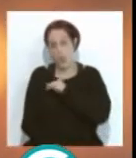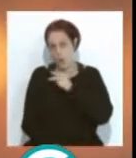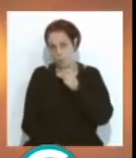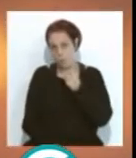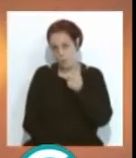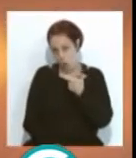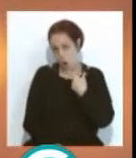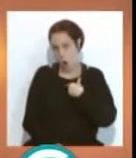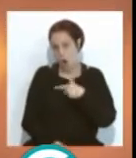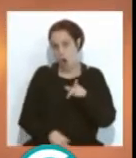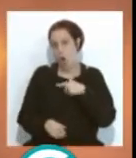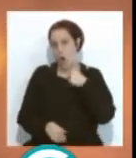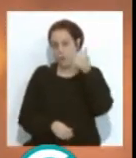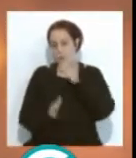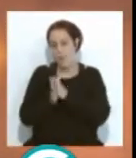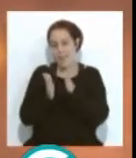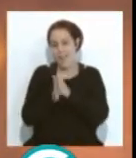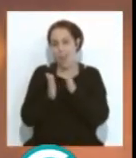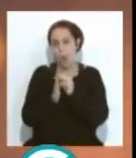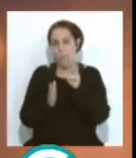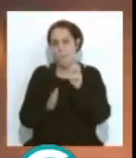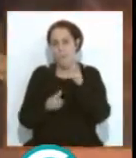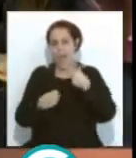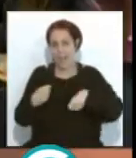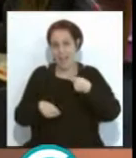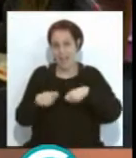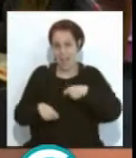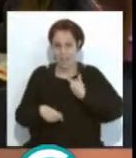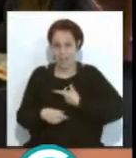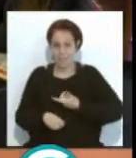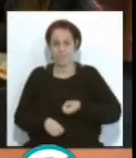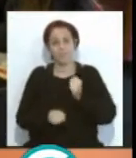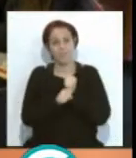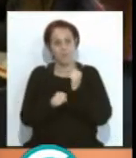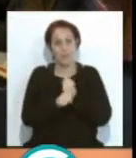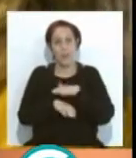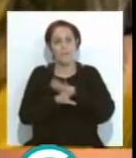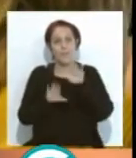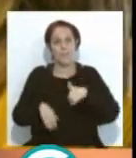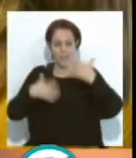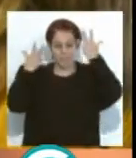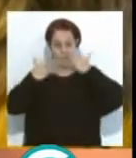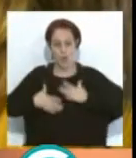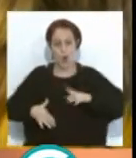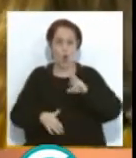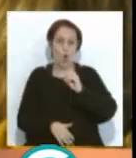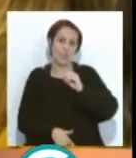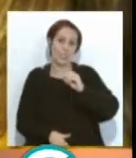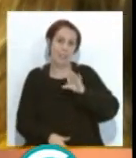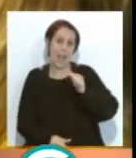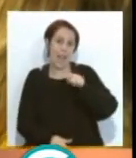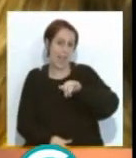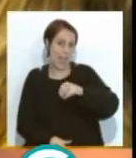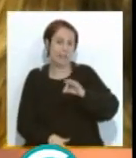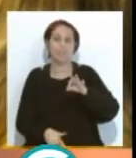Pepito el Caja, en que no vea la que se curró en la final de Chío de Rosalía haciendo los bailes en el